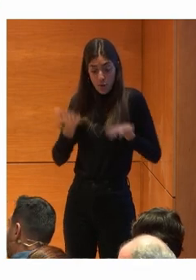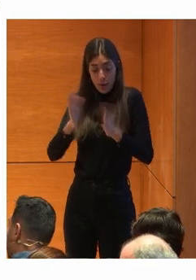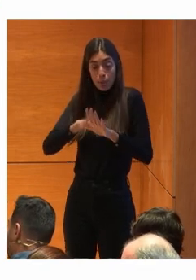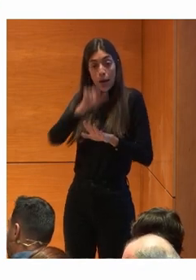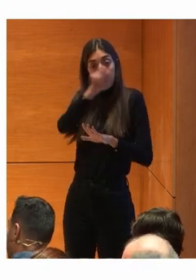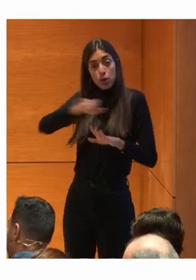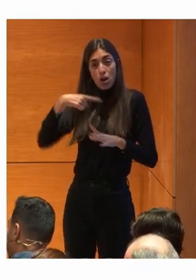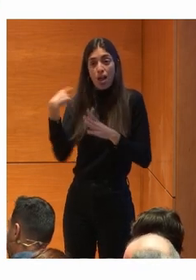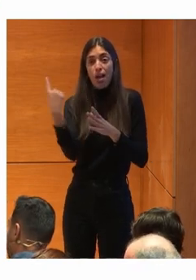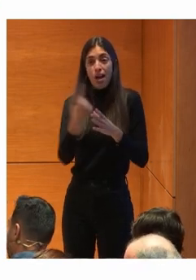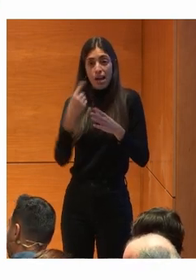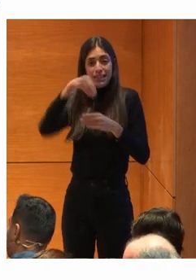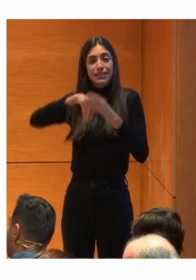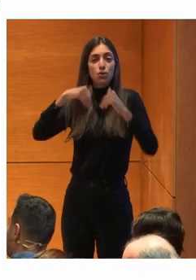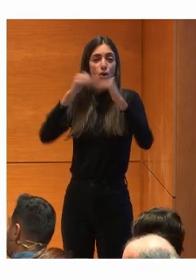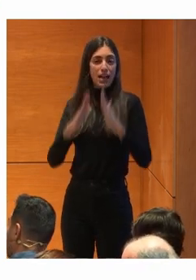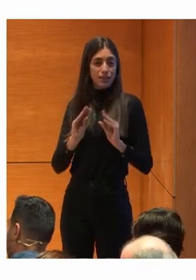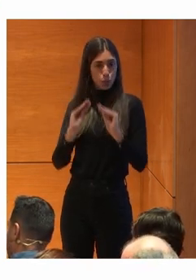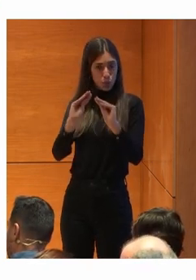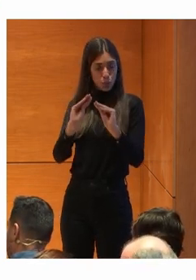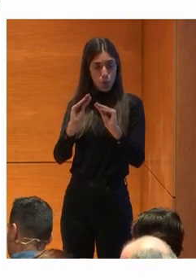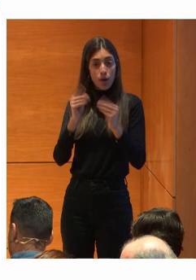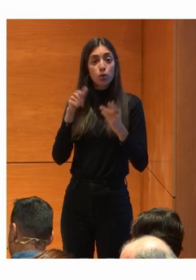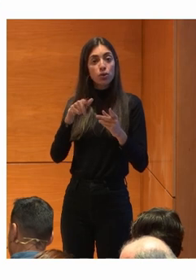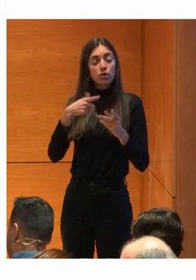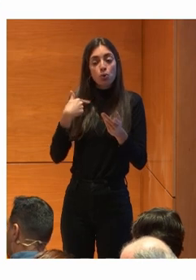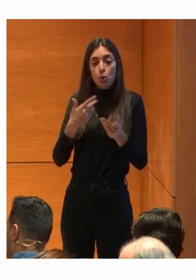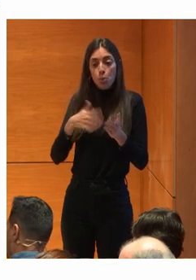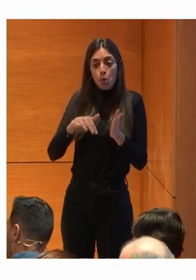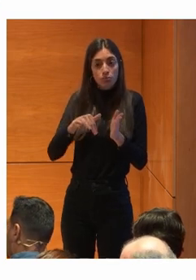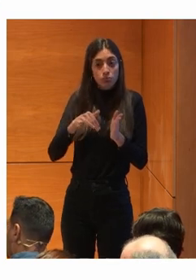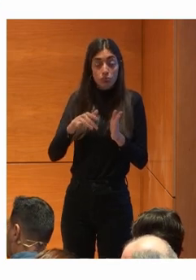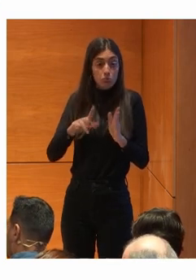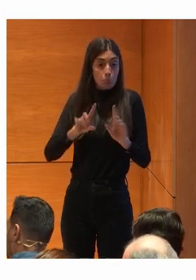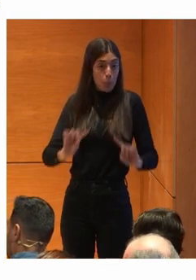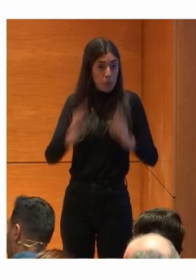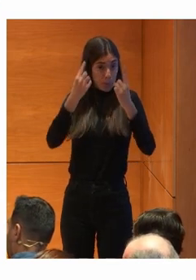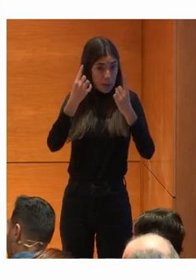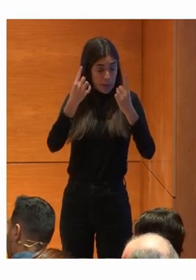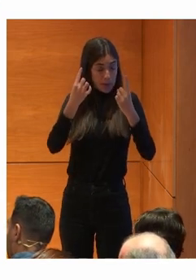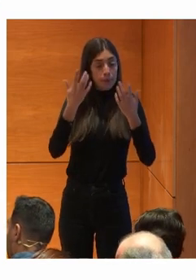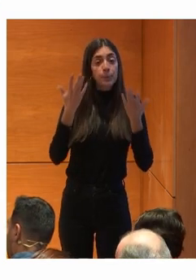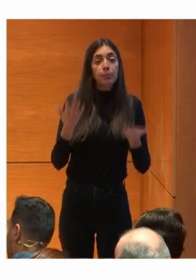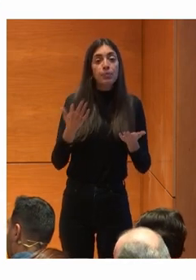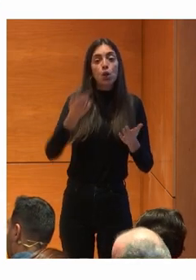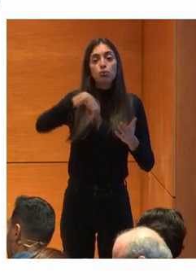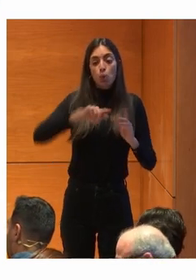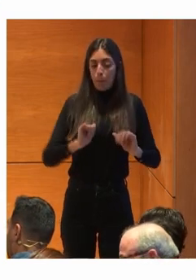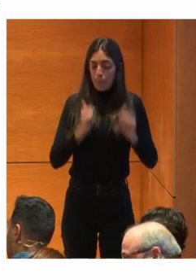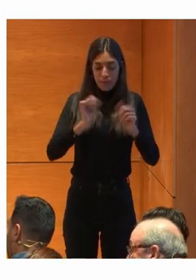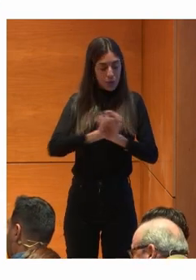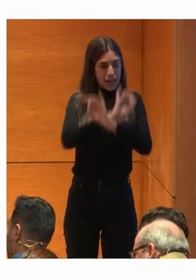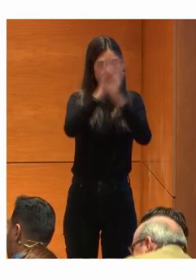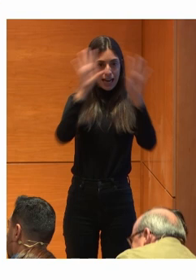aisladas En el domicilio Y esa fue La primera La primera aproximación Tuvimos muy claro Desde el principio Y fue una